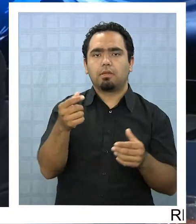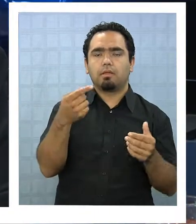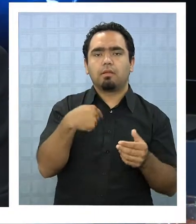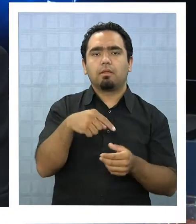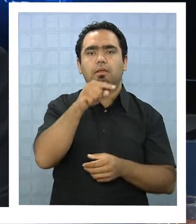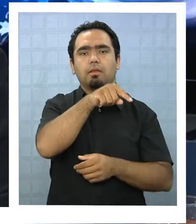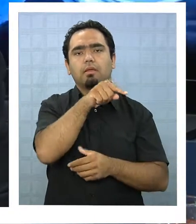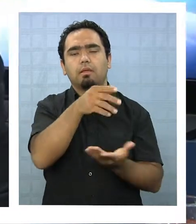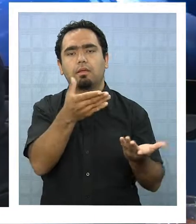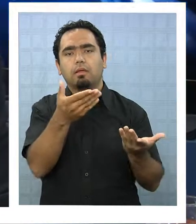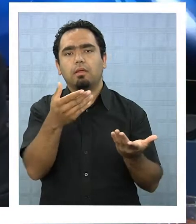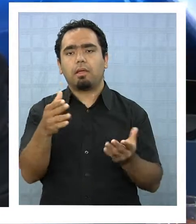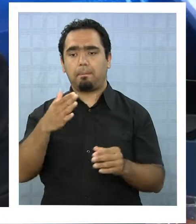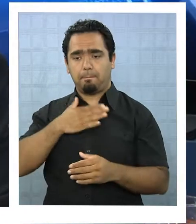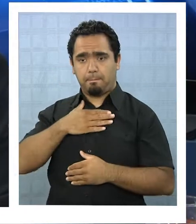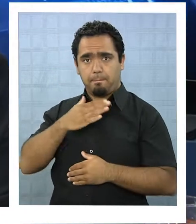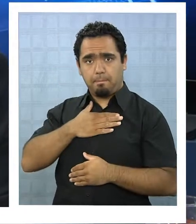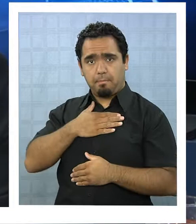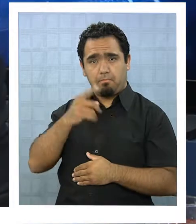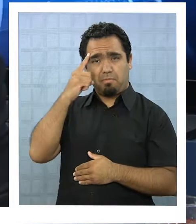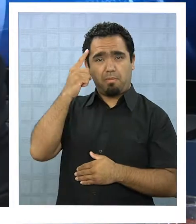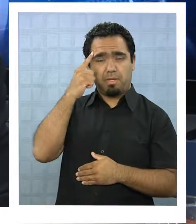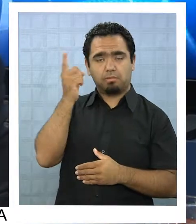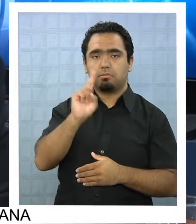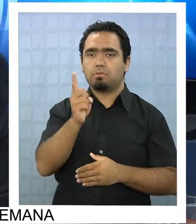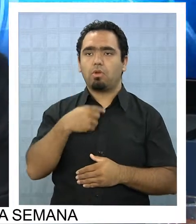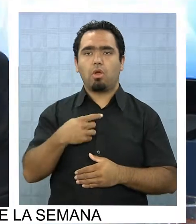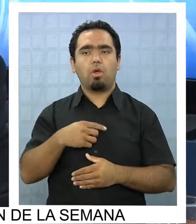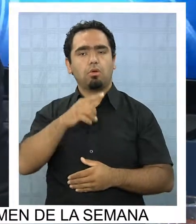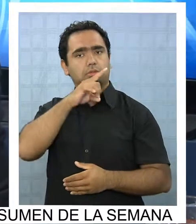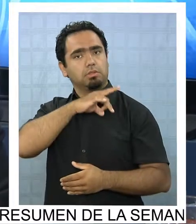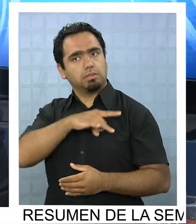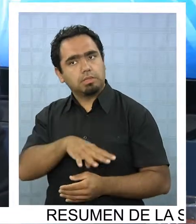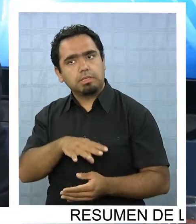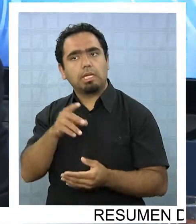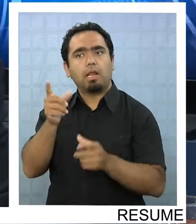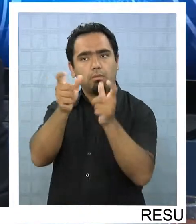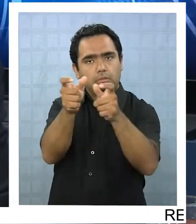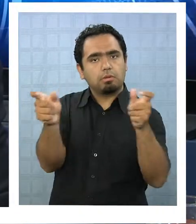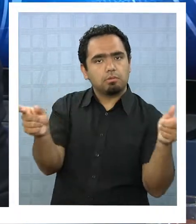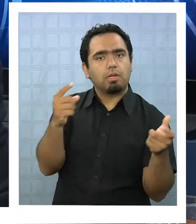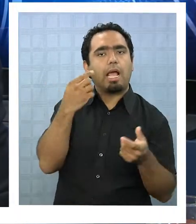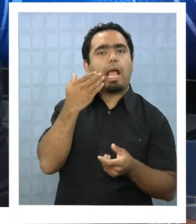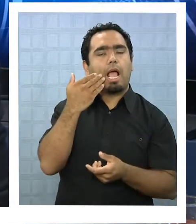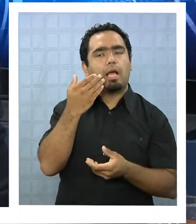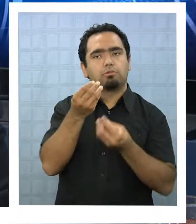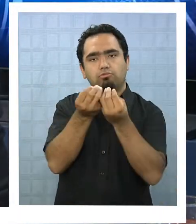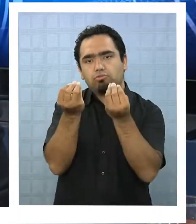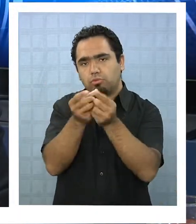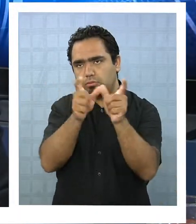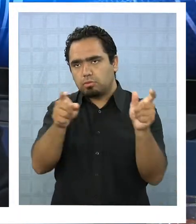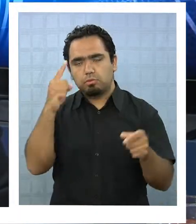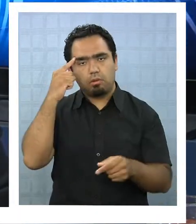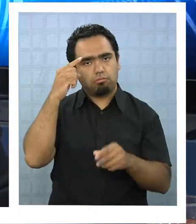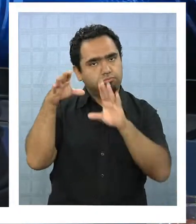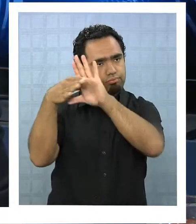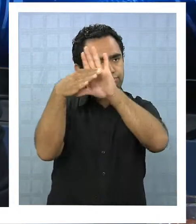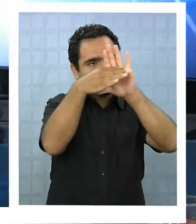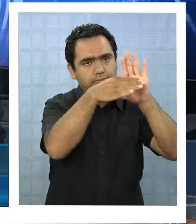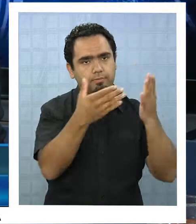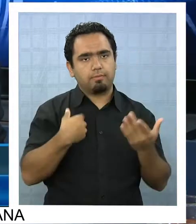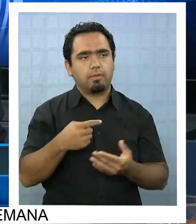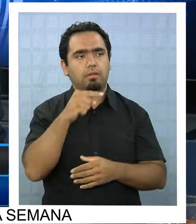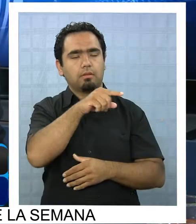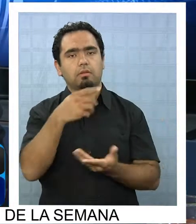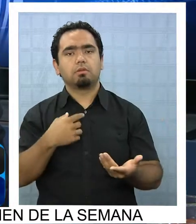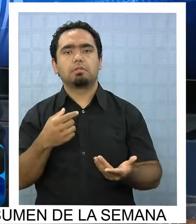mías, son probablemente las de una buena parte de Chile porque yo las expresé en dos campañas presidenciales sería muy mala fe parte mía no reconocer que